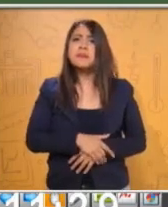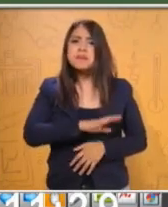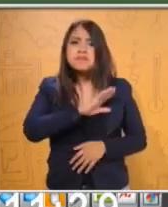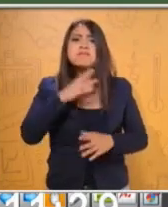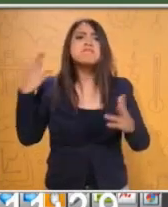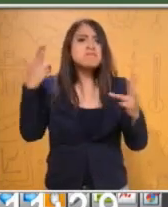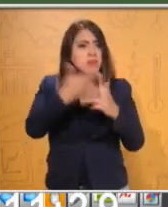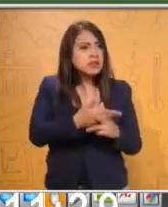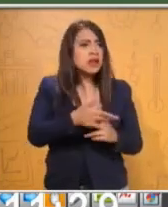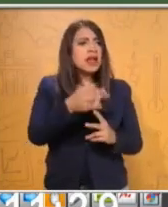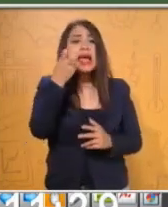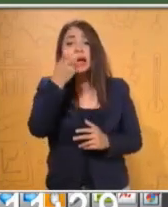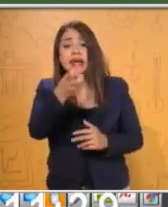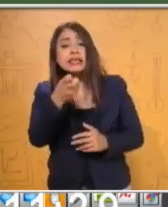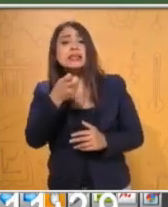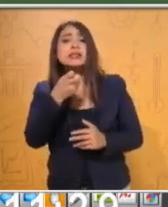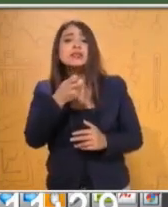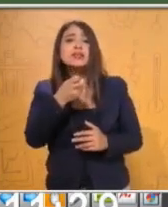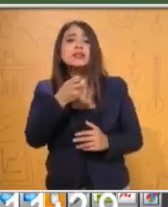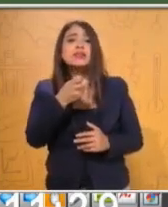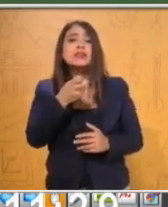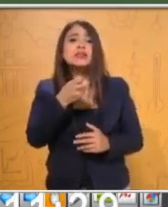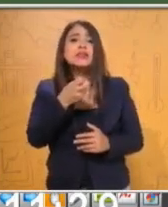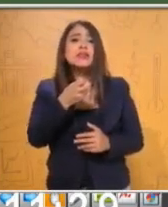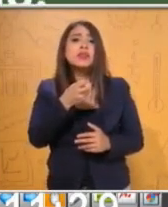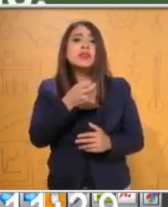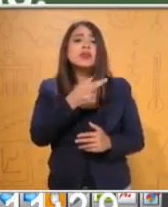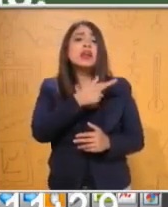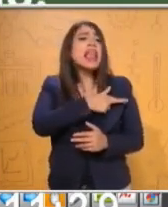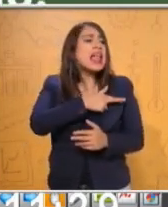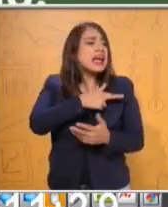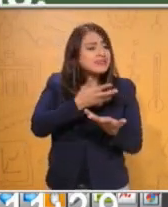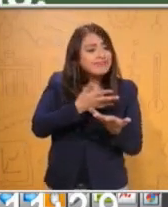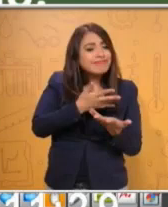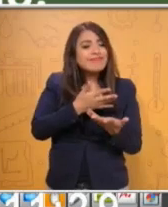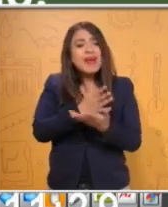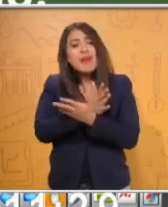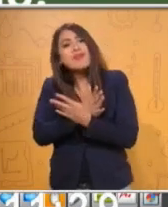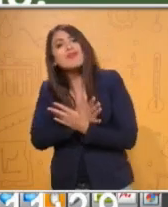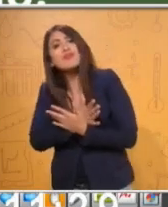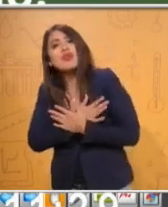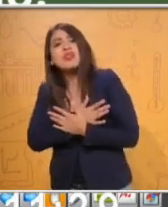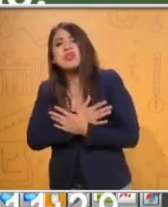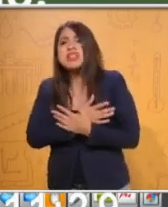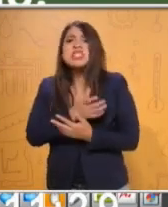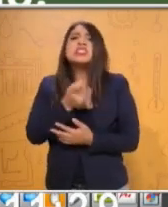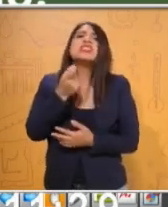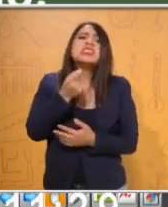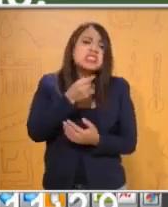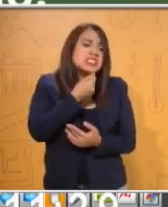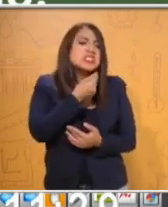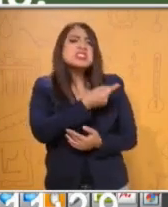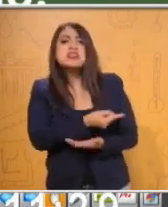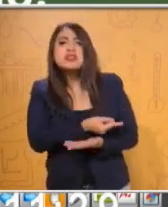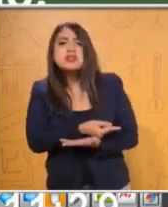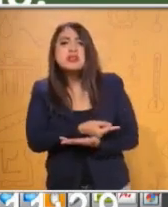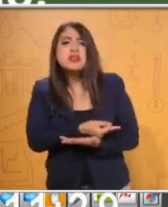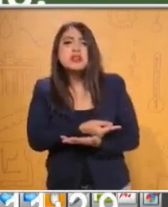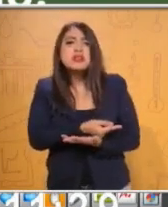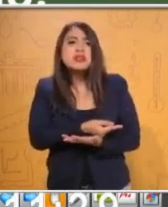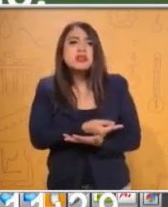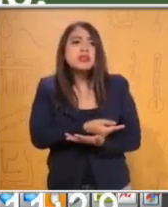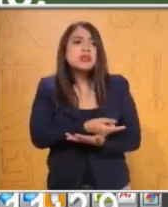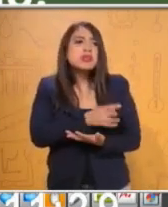Estas son las heridas del amor. ¿Quién eres tú, mi pequeño niñito? preguntó el gigante. Y un extraño temor lo invadió